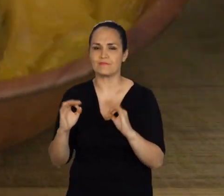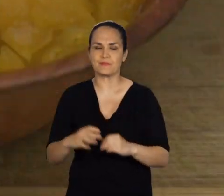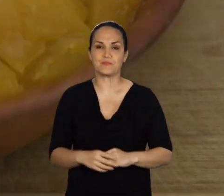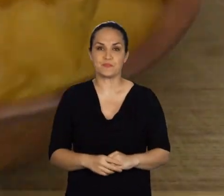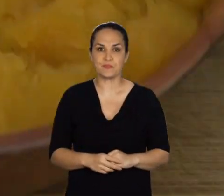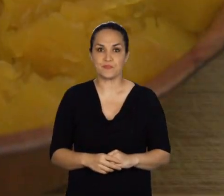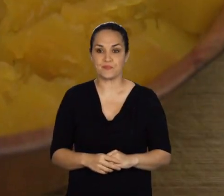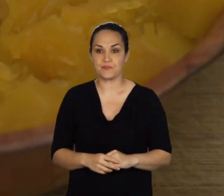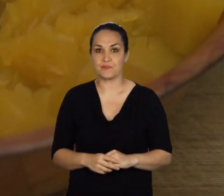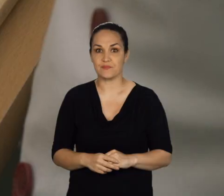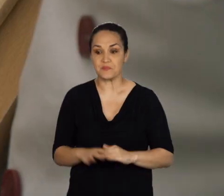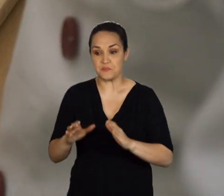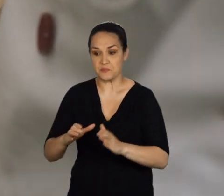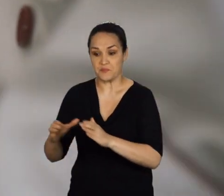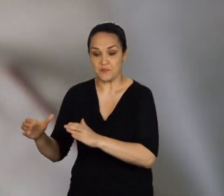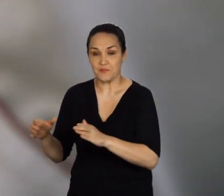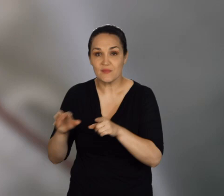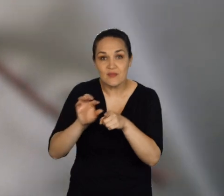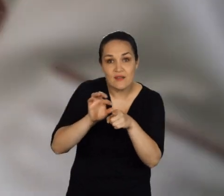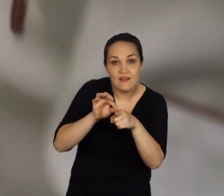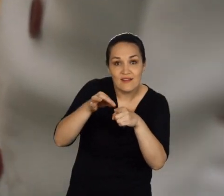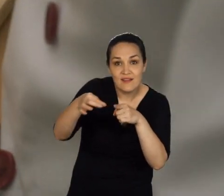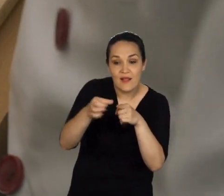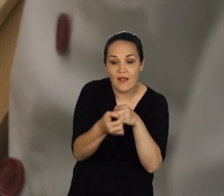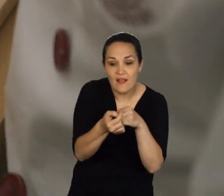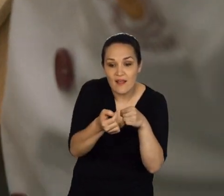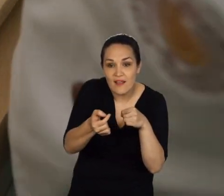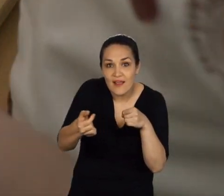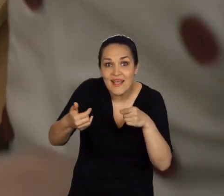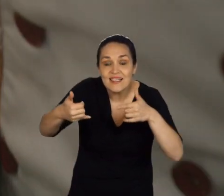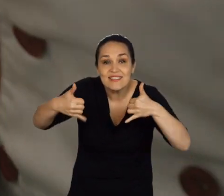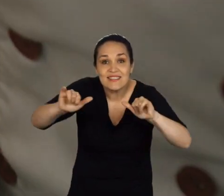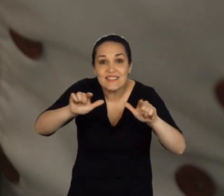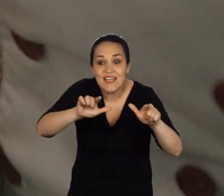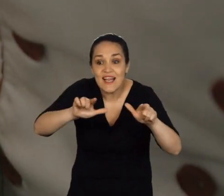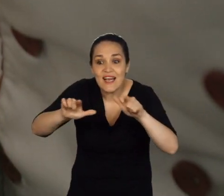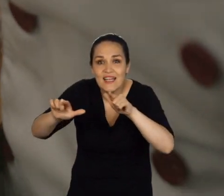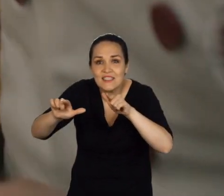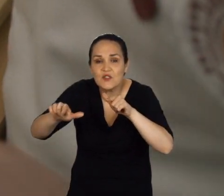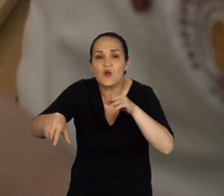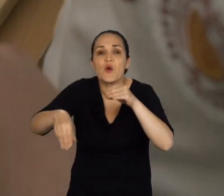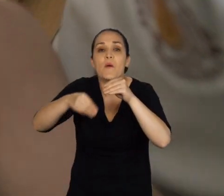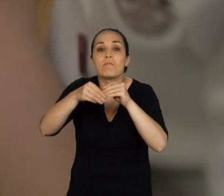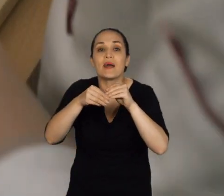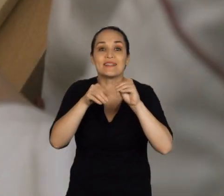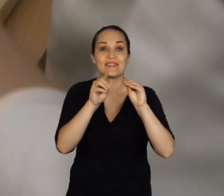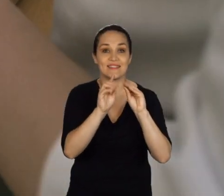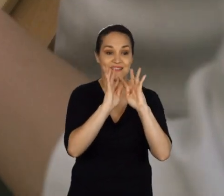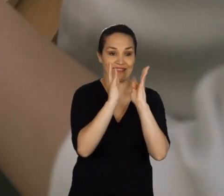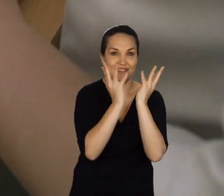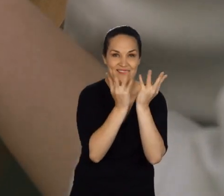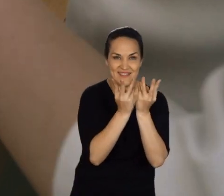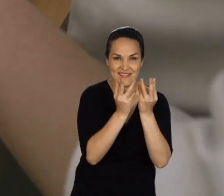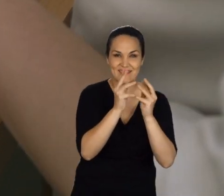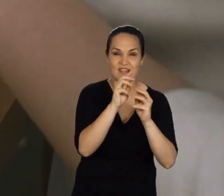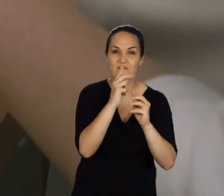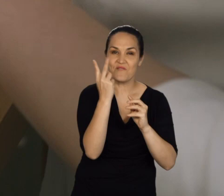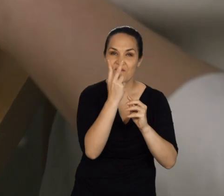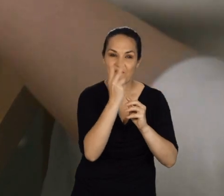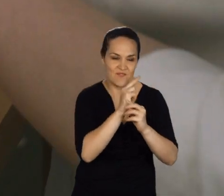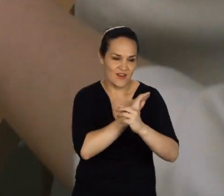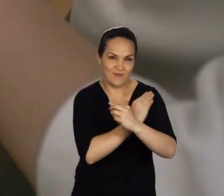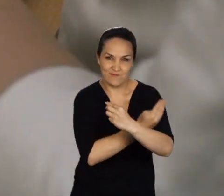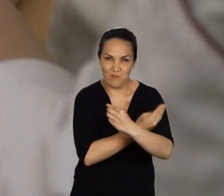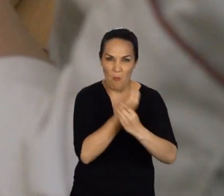deseamos. Una vez cocinada la arbeja vamos a agregarle unos toquecitos frescos de espinaca. Para